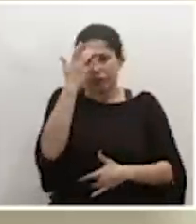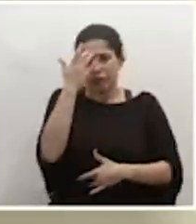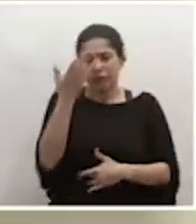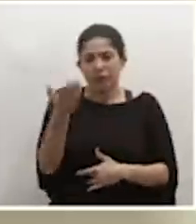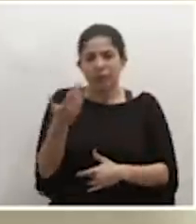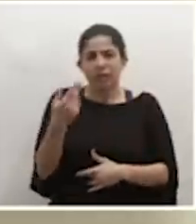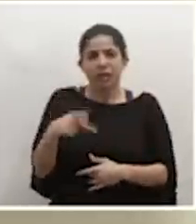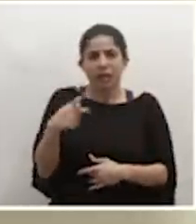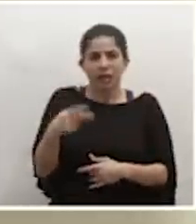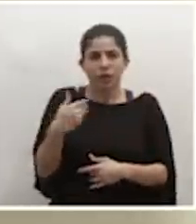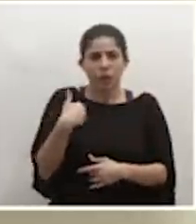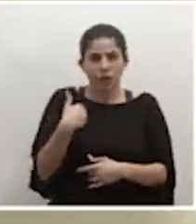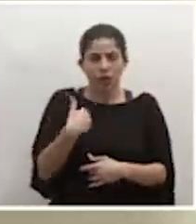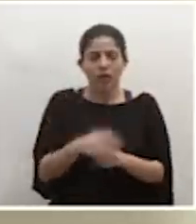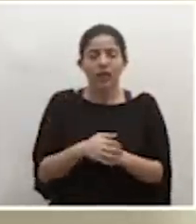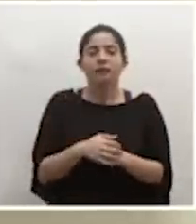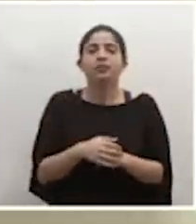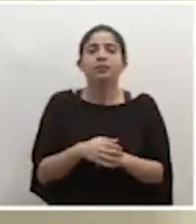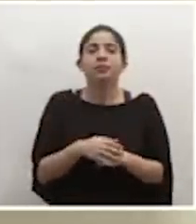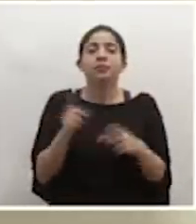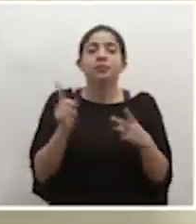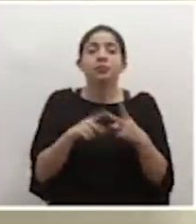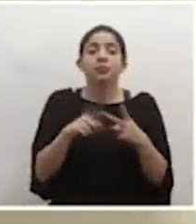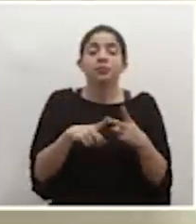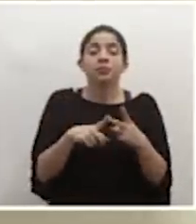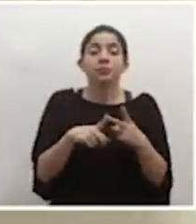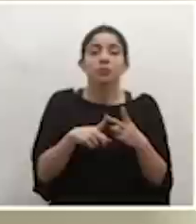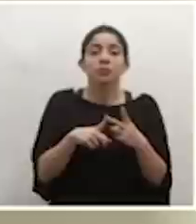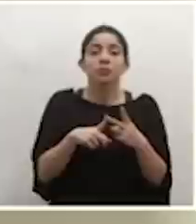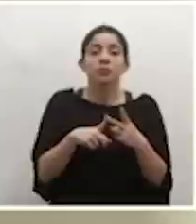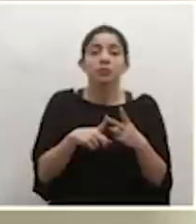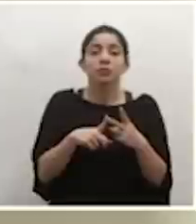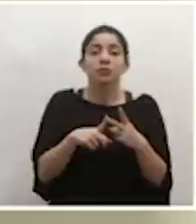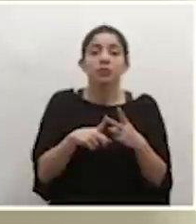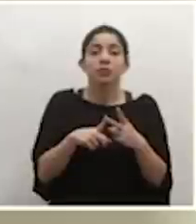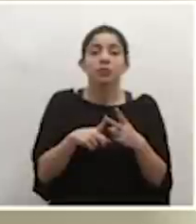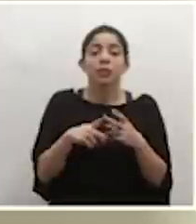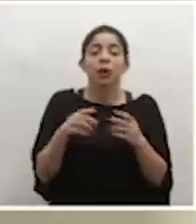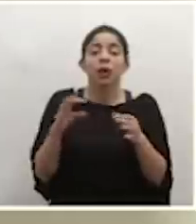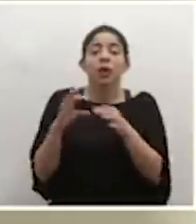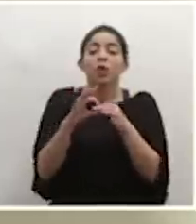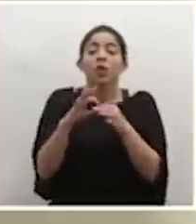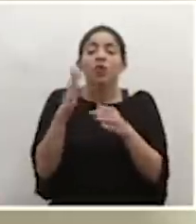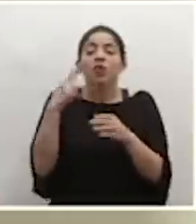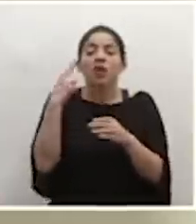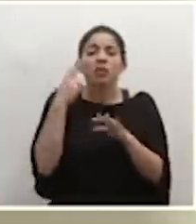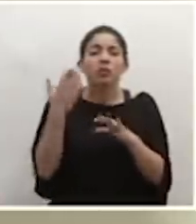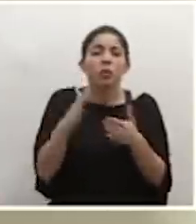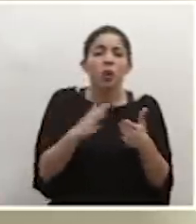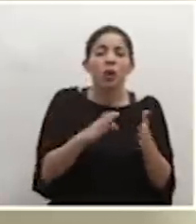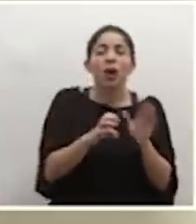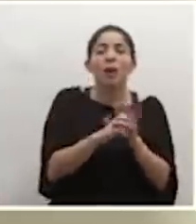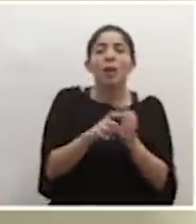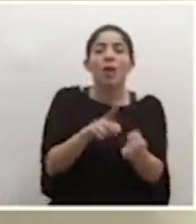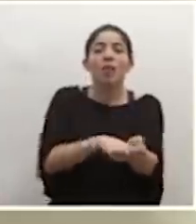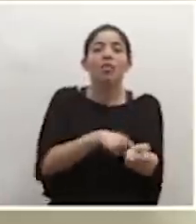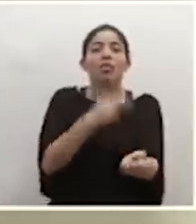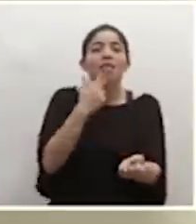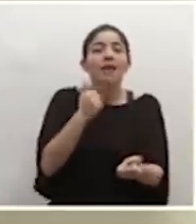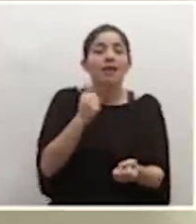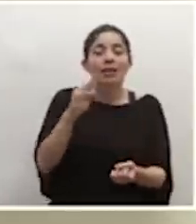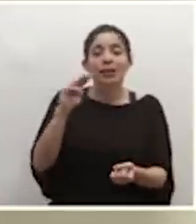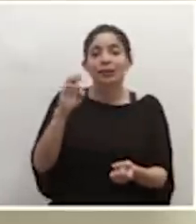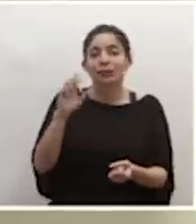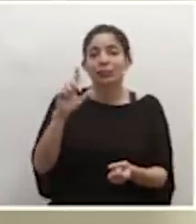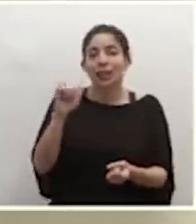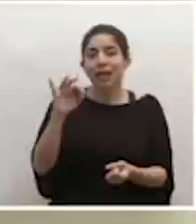En realidad, pues, de las comorbilidades más asociadas, hemos tenido lo que es la diabetes mellitus también,